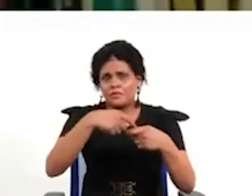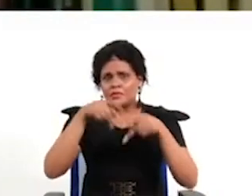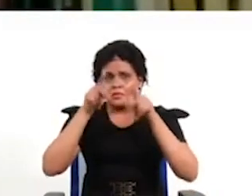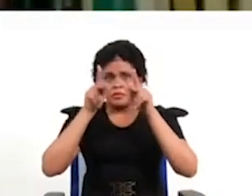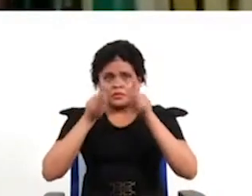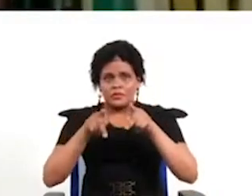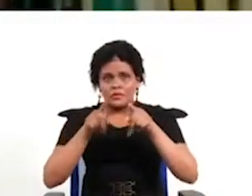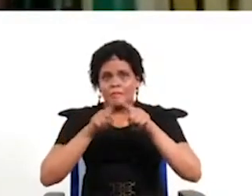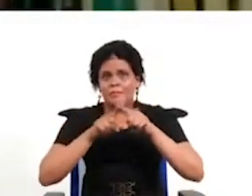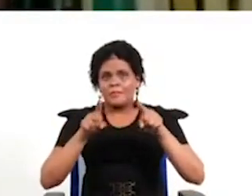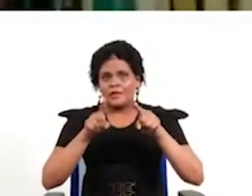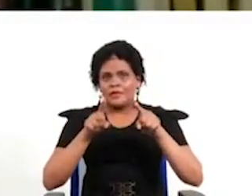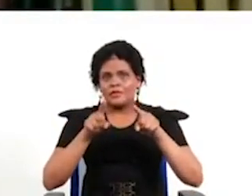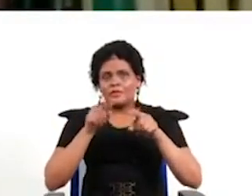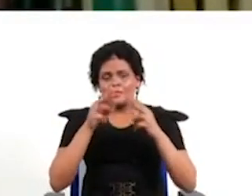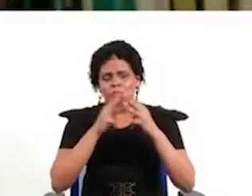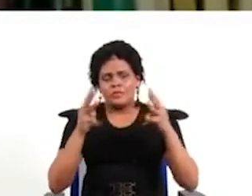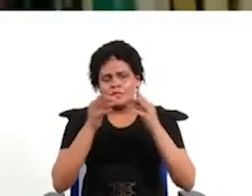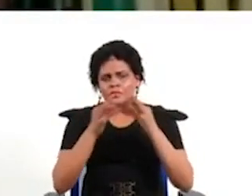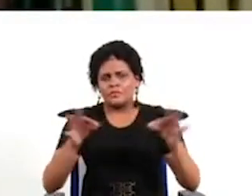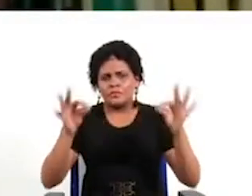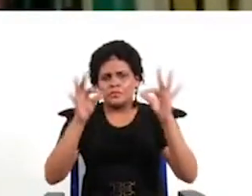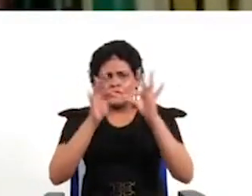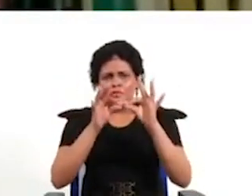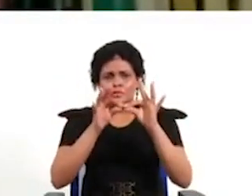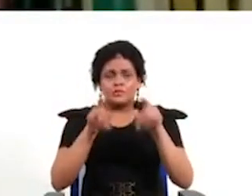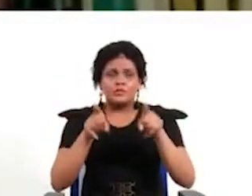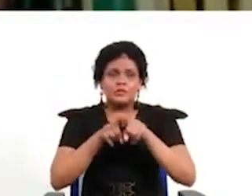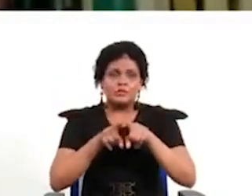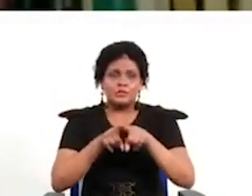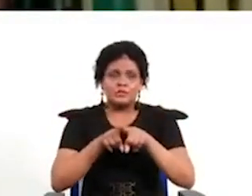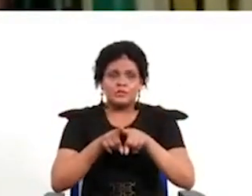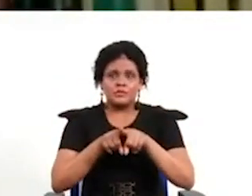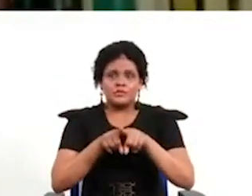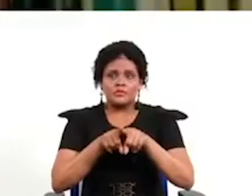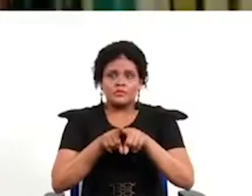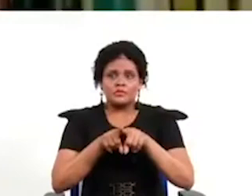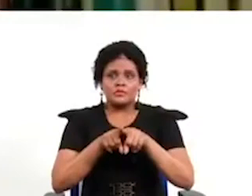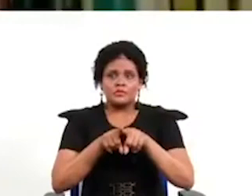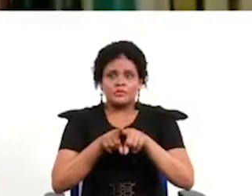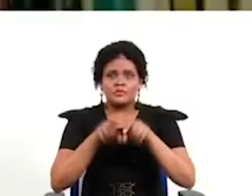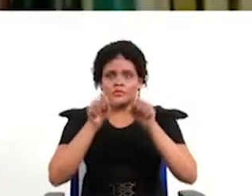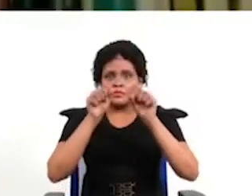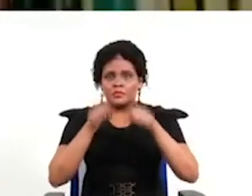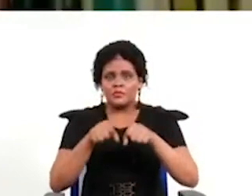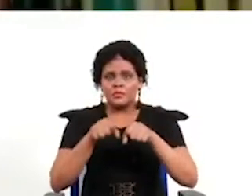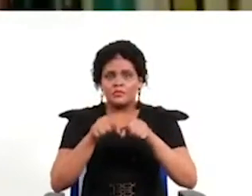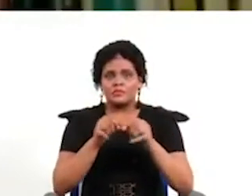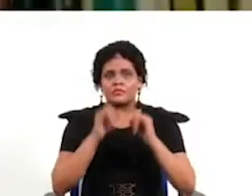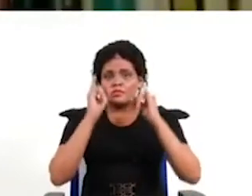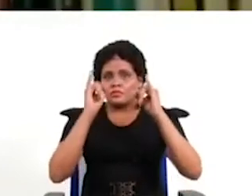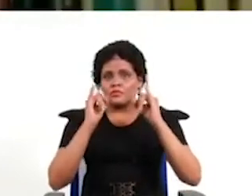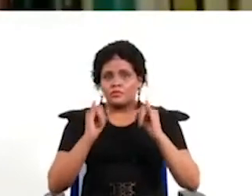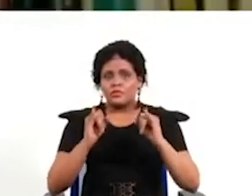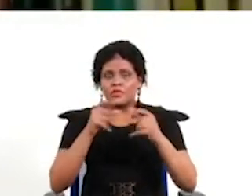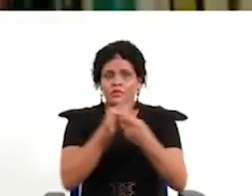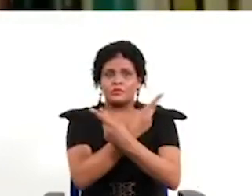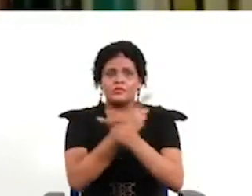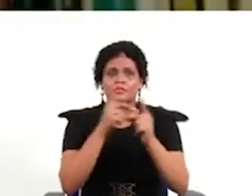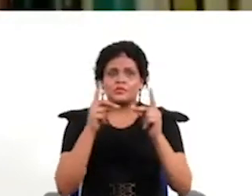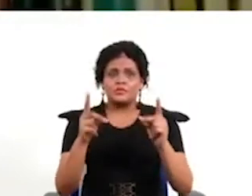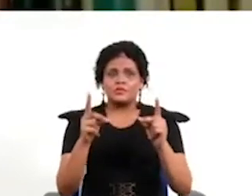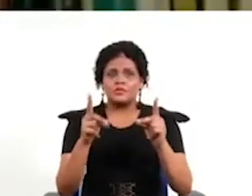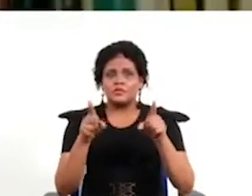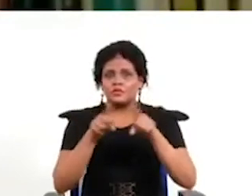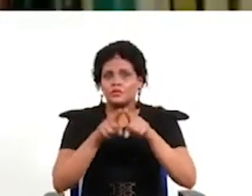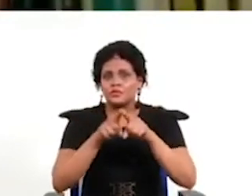una panacea pero es indispensable la deriva autoritaria que está tomando o el declive autoritario la erosión de la democracia el